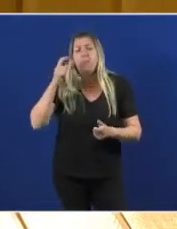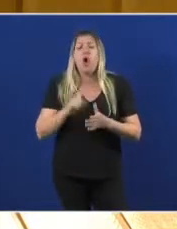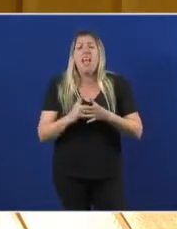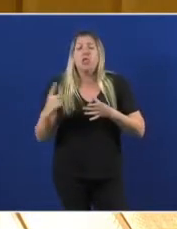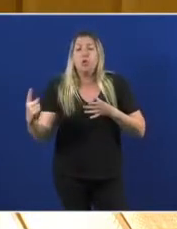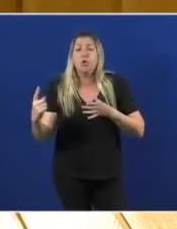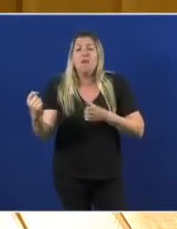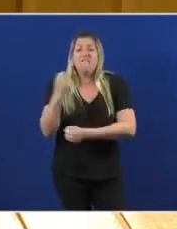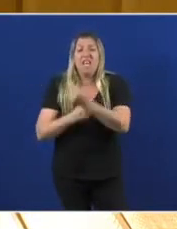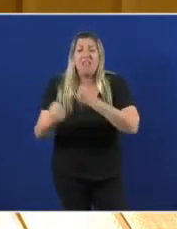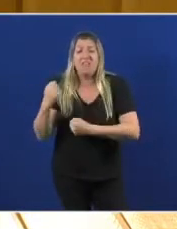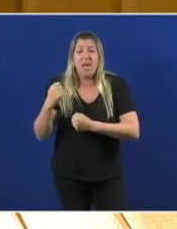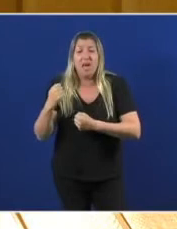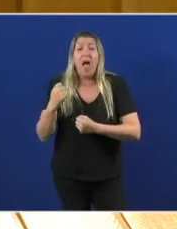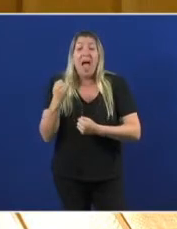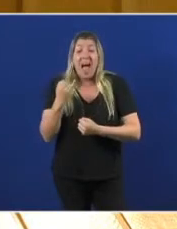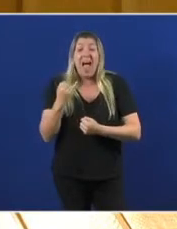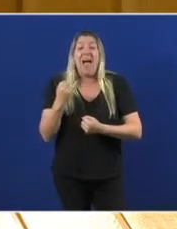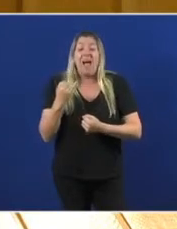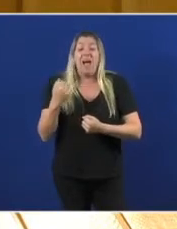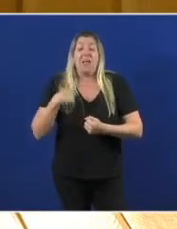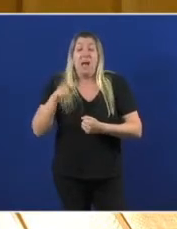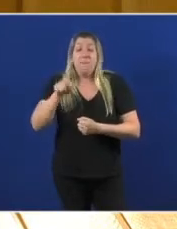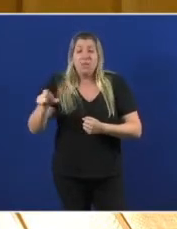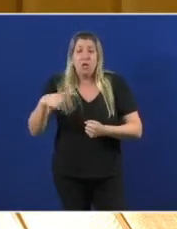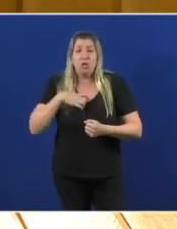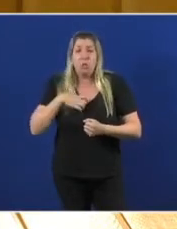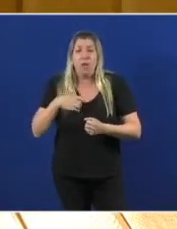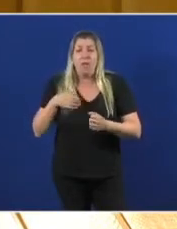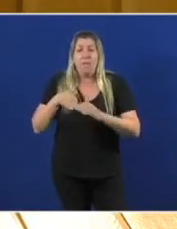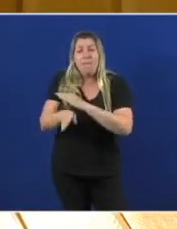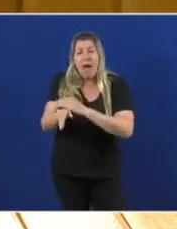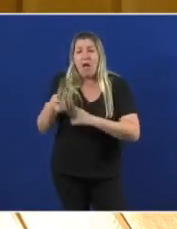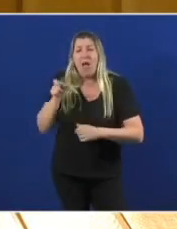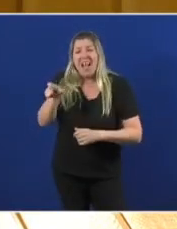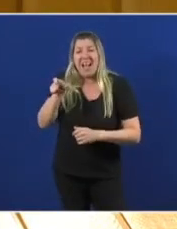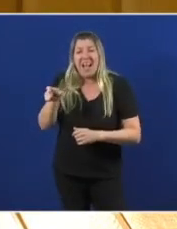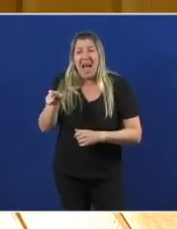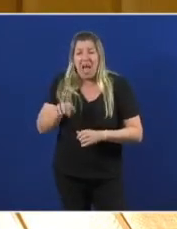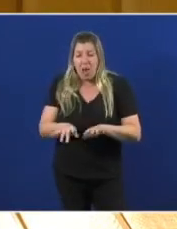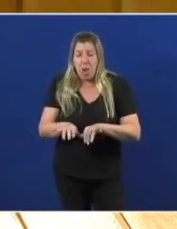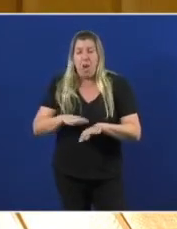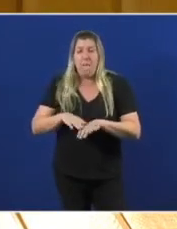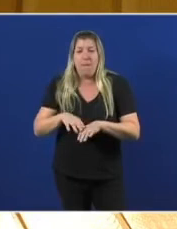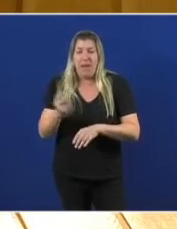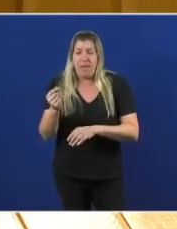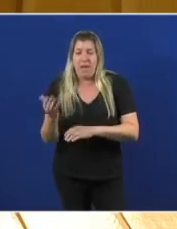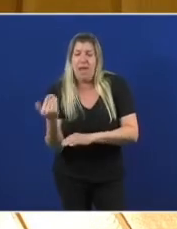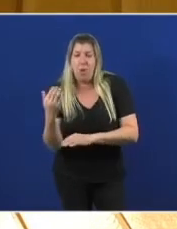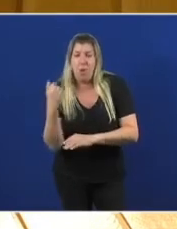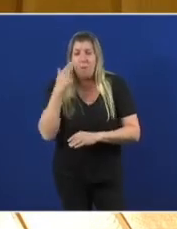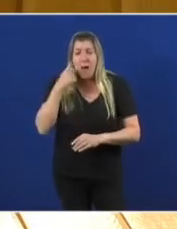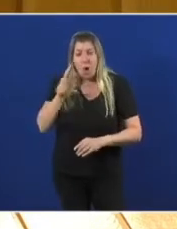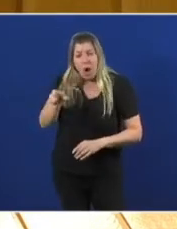mil persoas que nintan siquera teñen un caixeiro para ceder os seus cartos. E aumenta tamén o espólio do